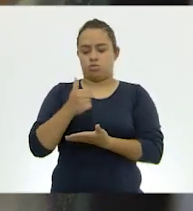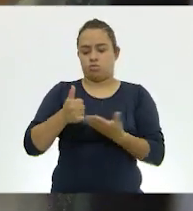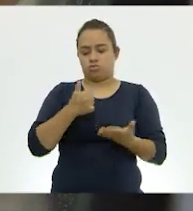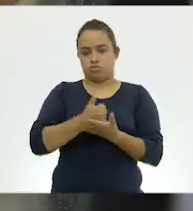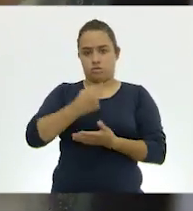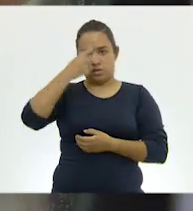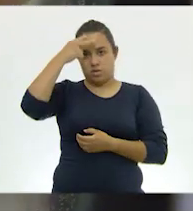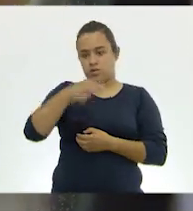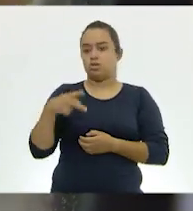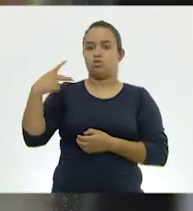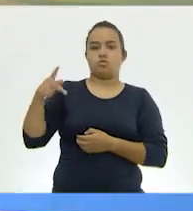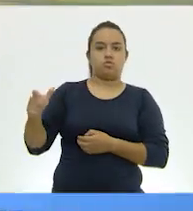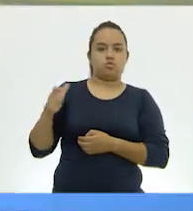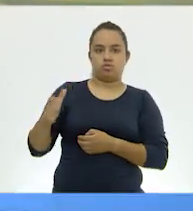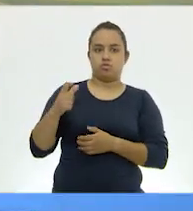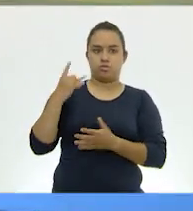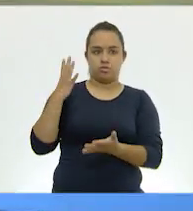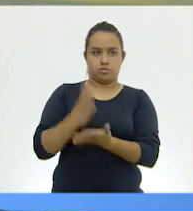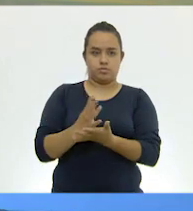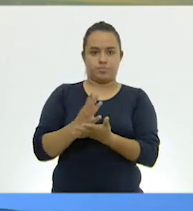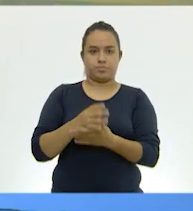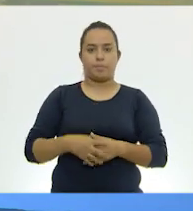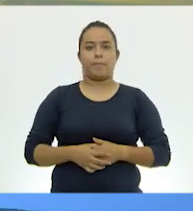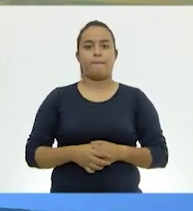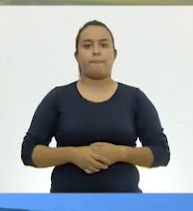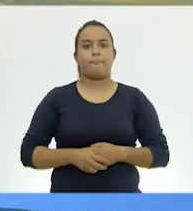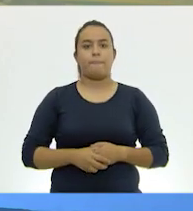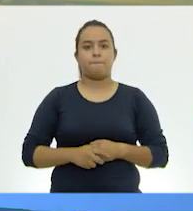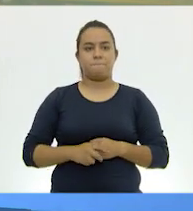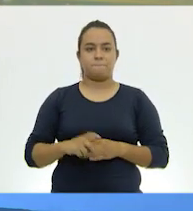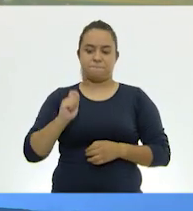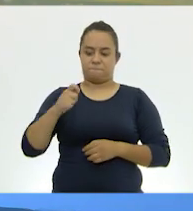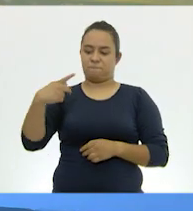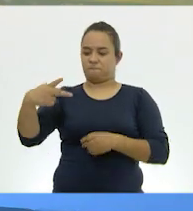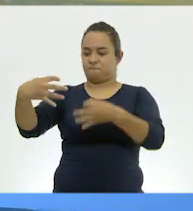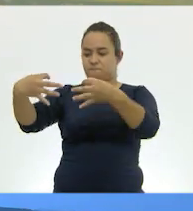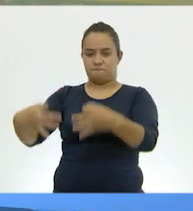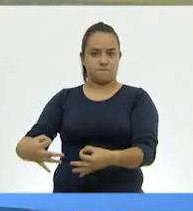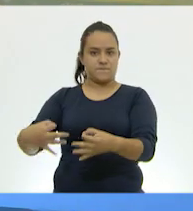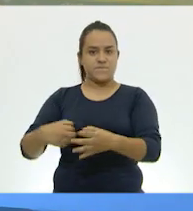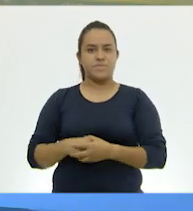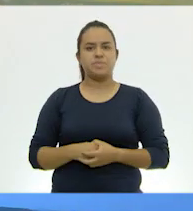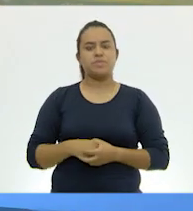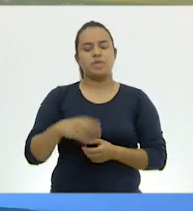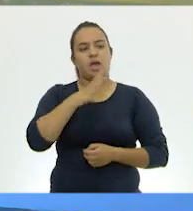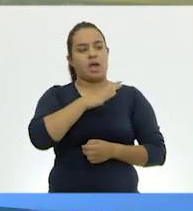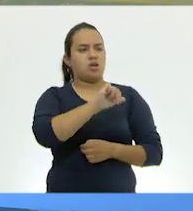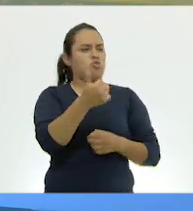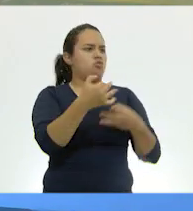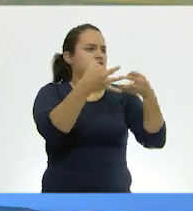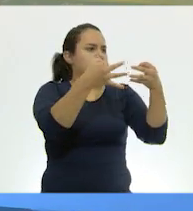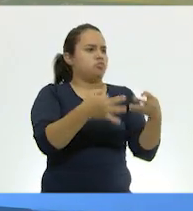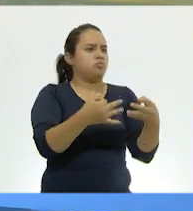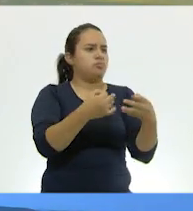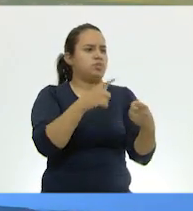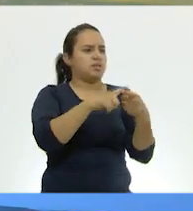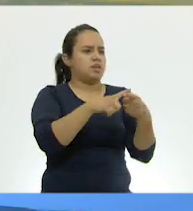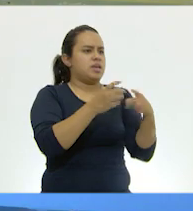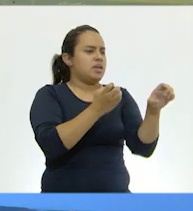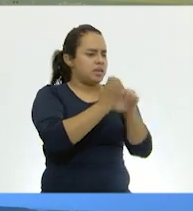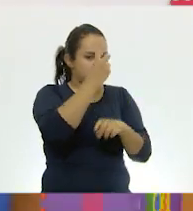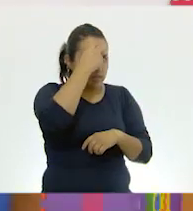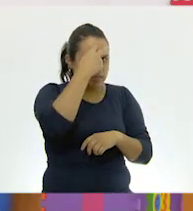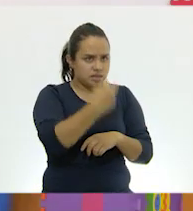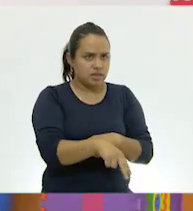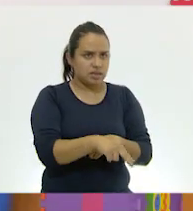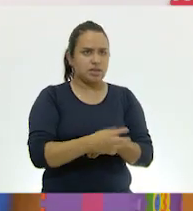México, en el lago de Xochimilco, el Ambistoma mexicano, que es endémico de ahí. Tenemos endémicos, por ejemplo, de Lerma en el Estado de